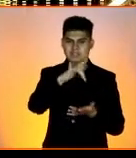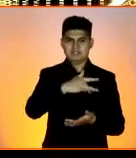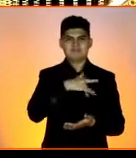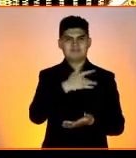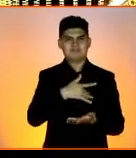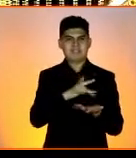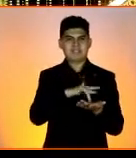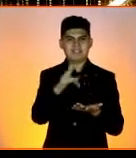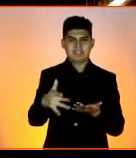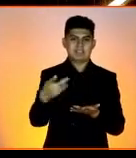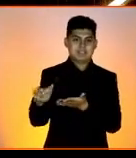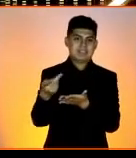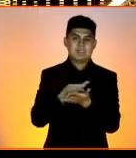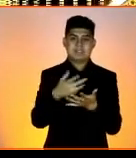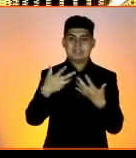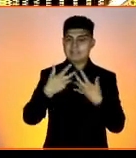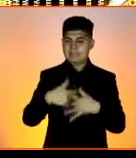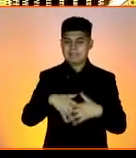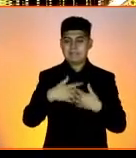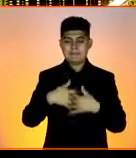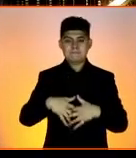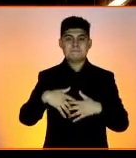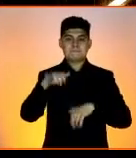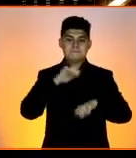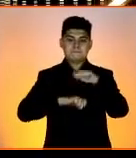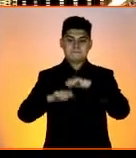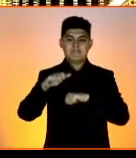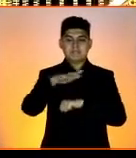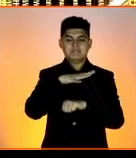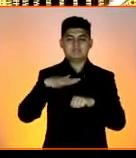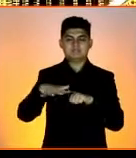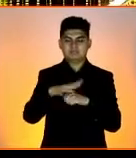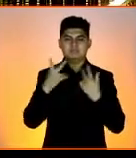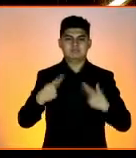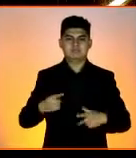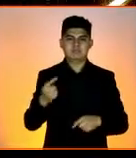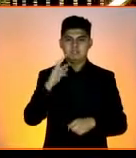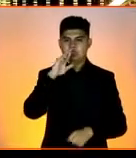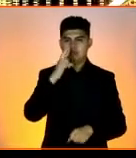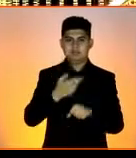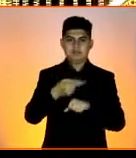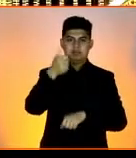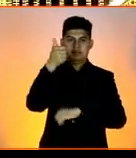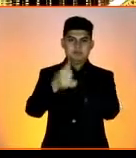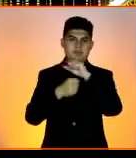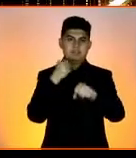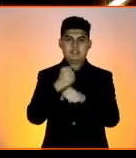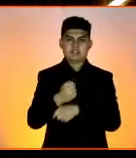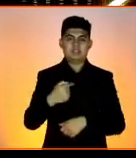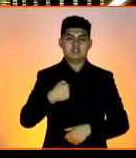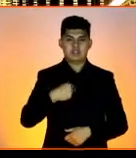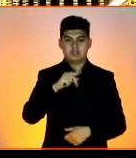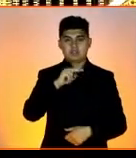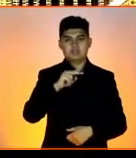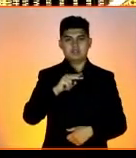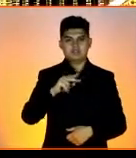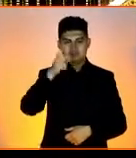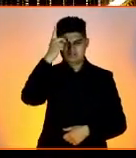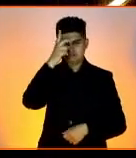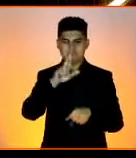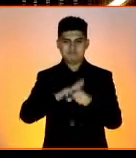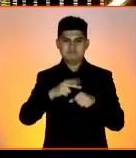obtener el distintivo Empresa Socialmente Responsable en nuestro primer año. Soy Mauricio Ansaldo, director general de Esteso,